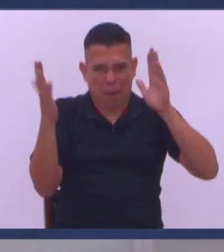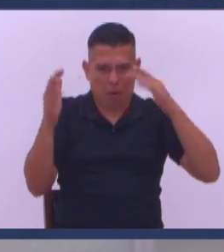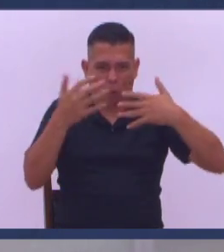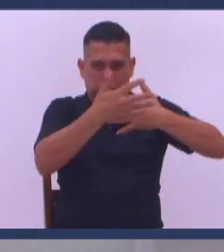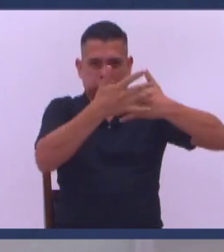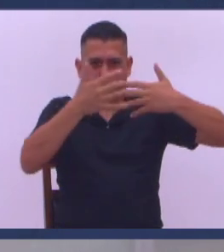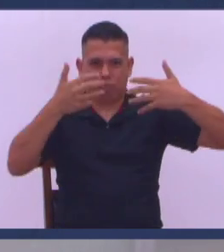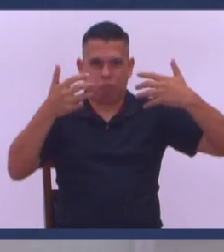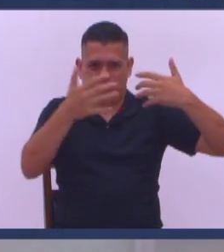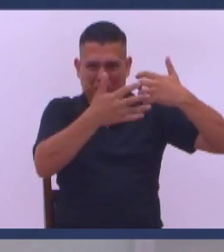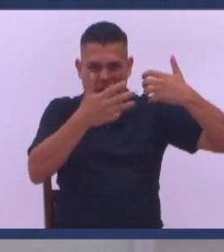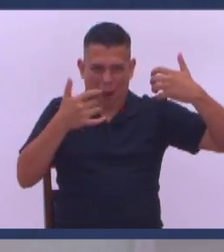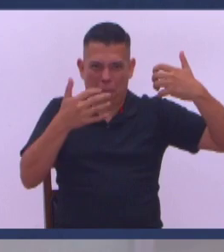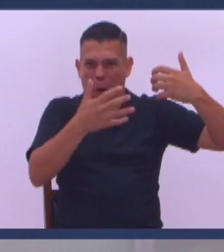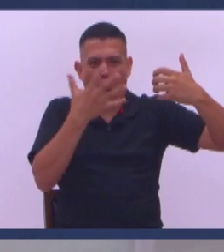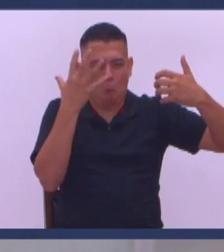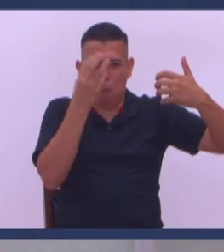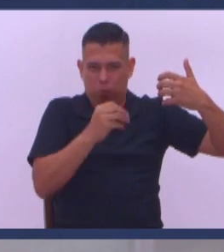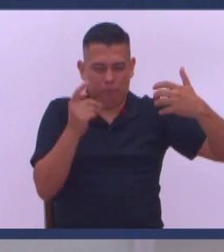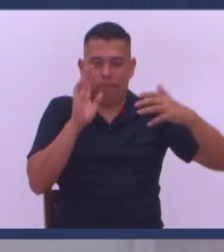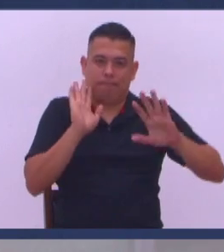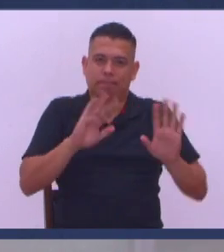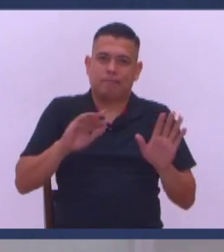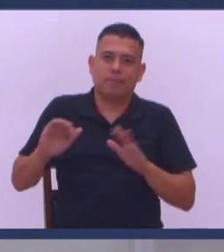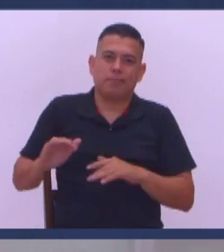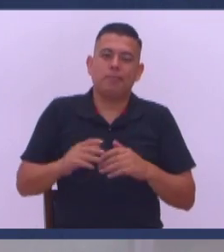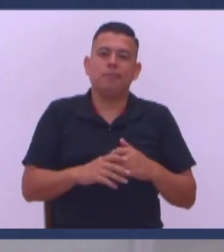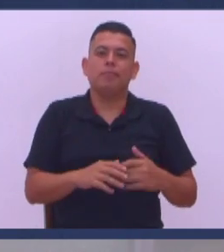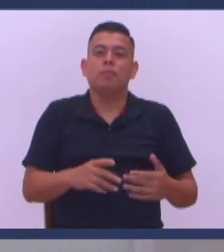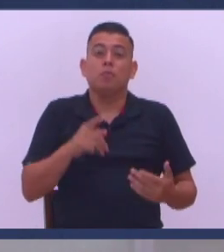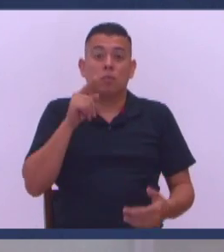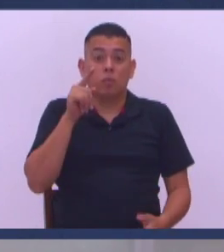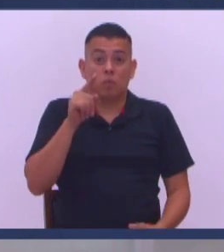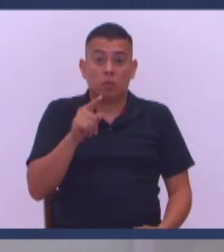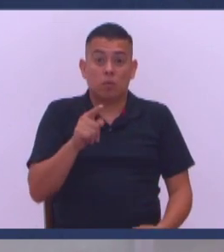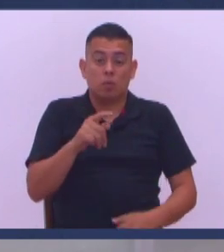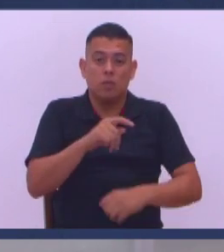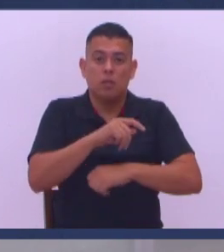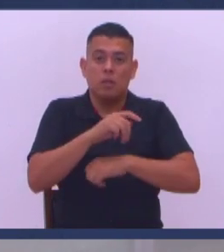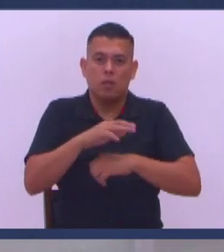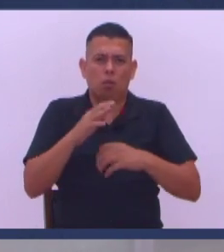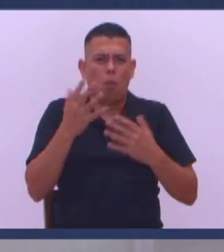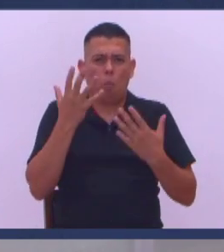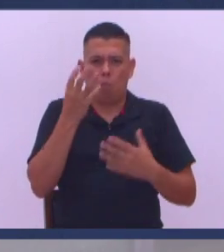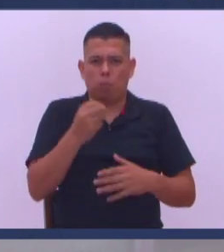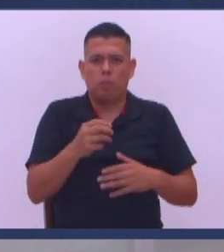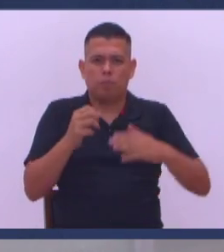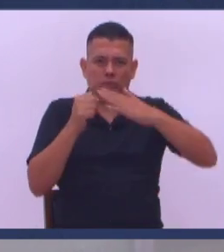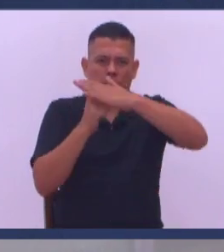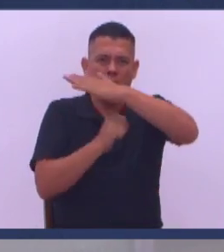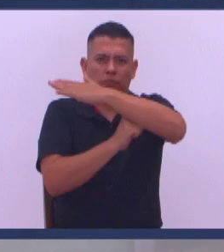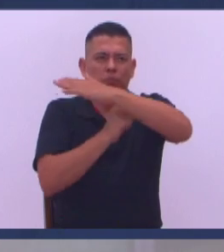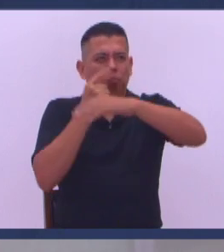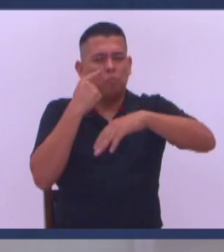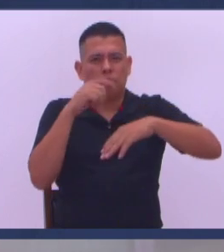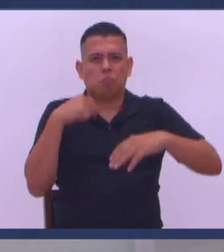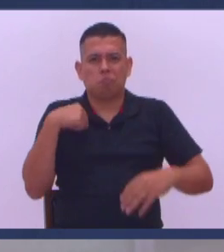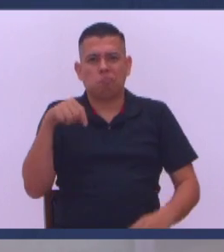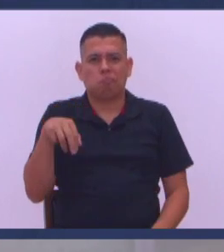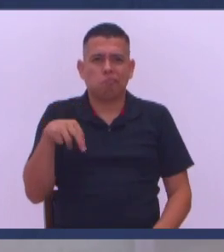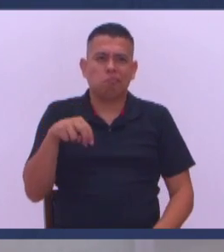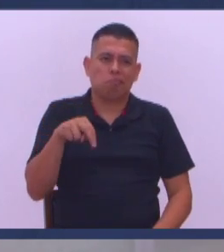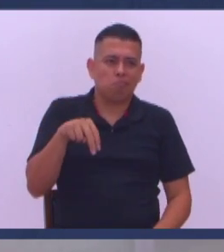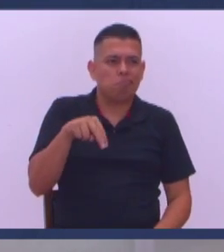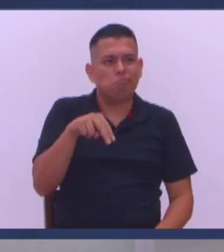obras Alrededor del mundo Si usted busca Calatrava Como diseñador Arquitecto Ingeniero Le van a aparecer Sus obras Es un puente muy curioso Además de